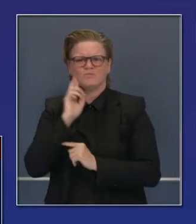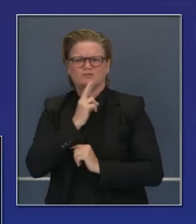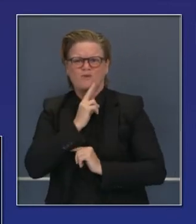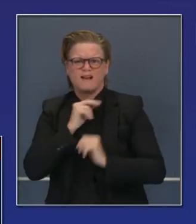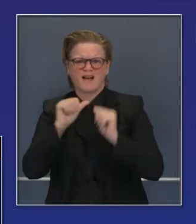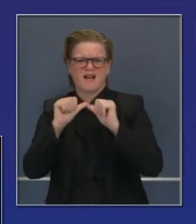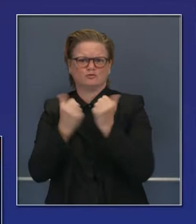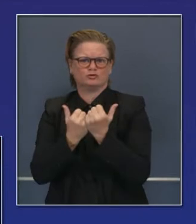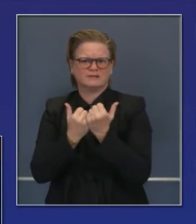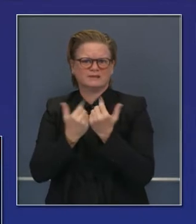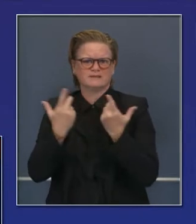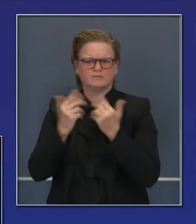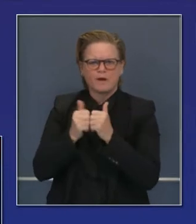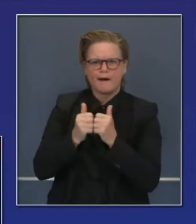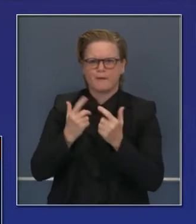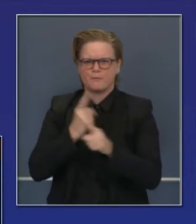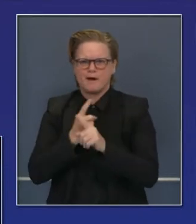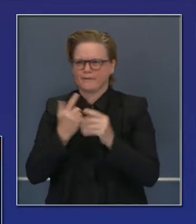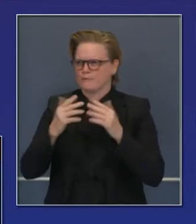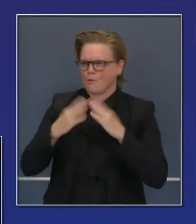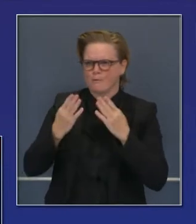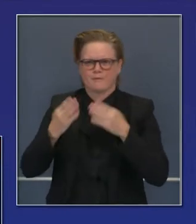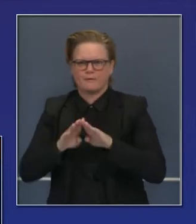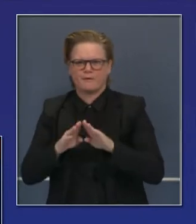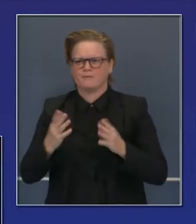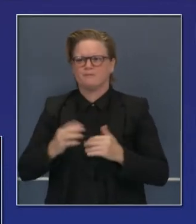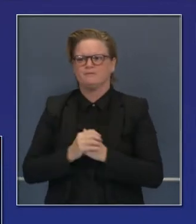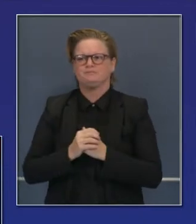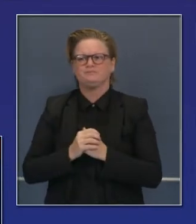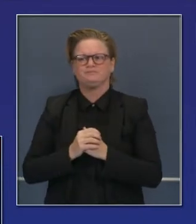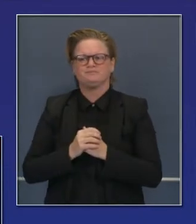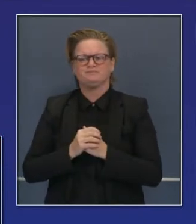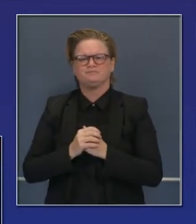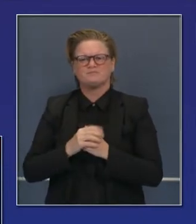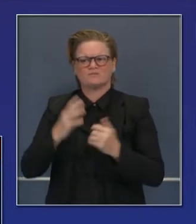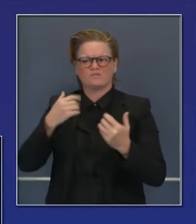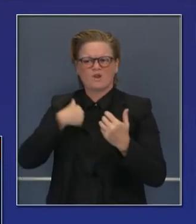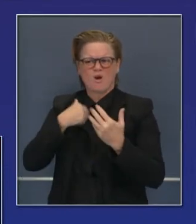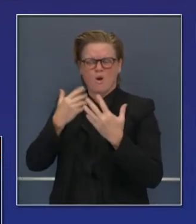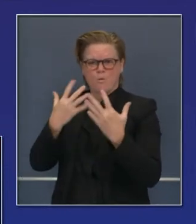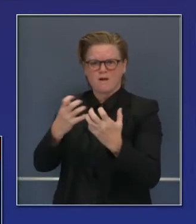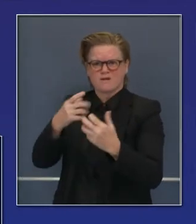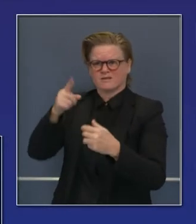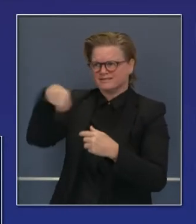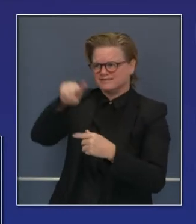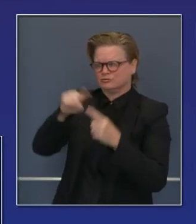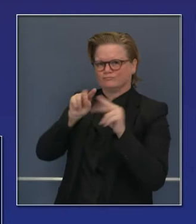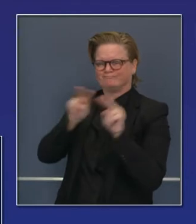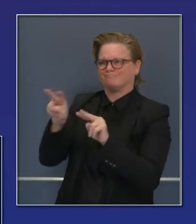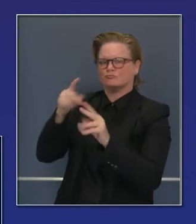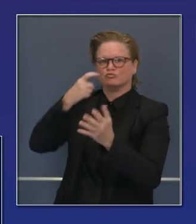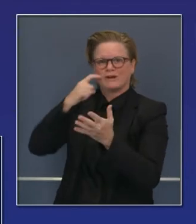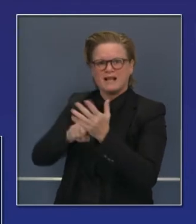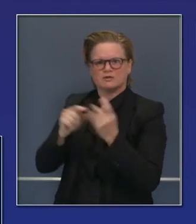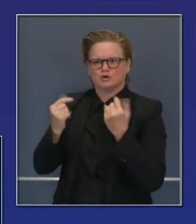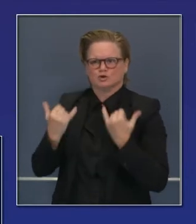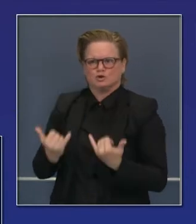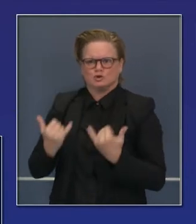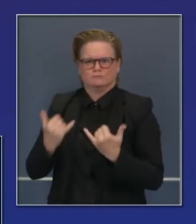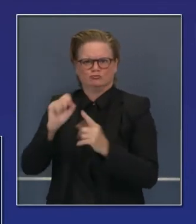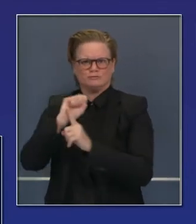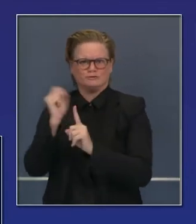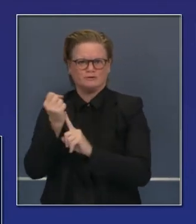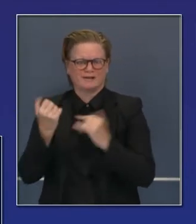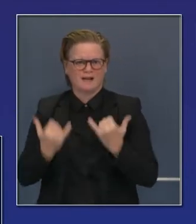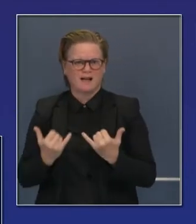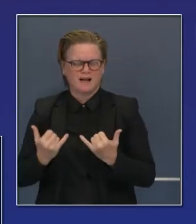y quiero darles gracias por su introspección y su reconocimiento de este momento por el que estamos pasando